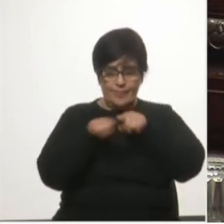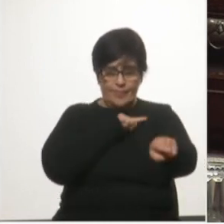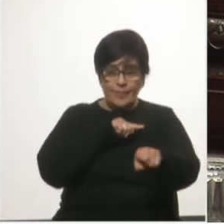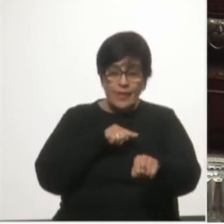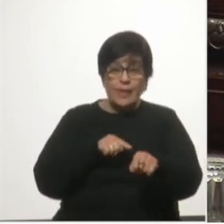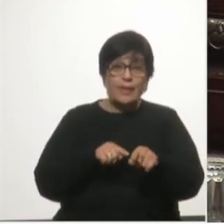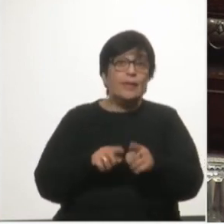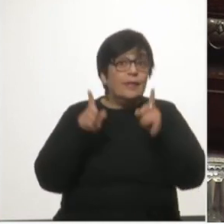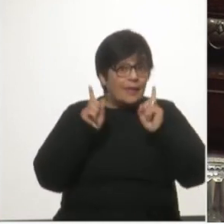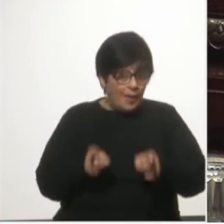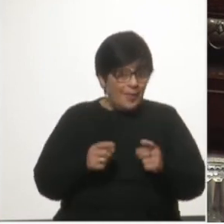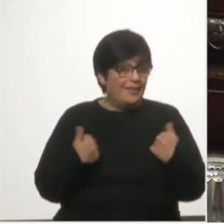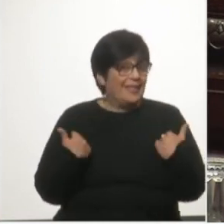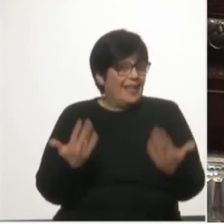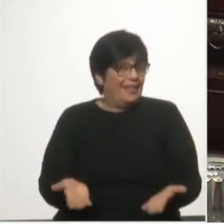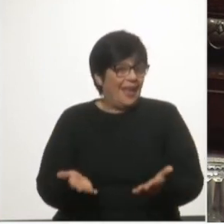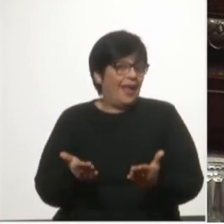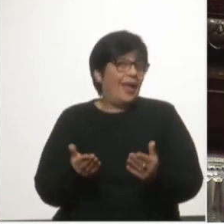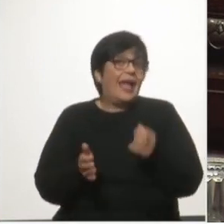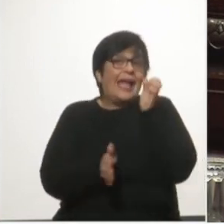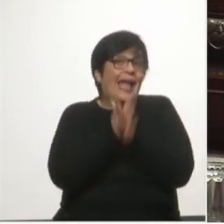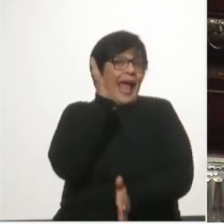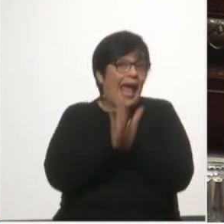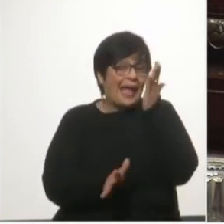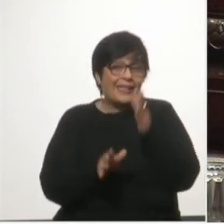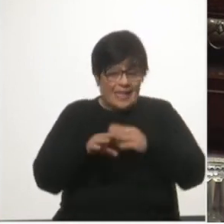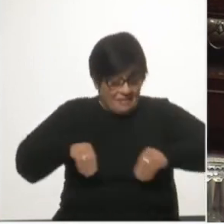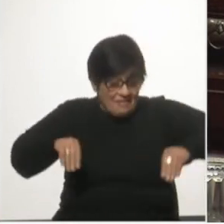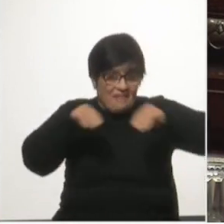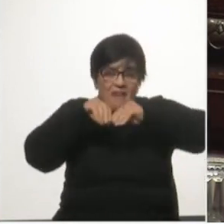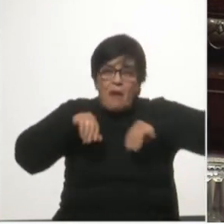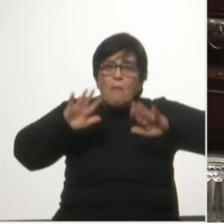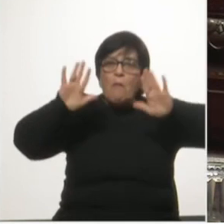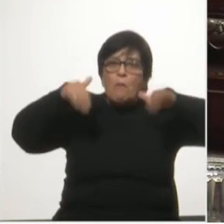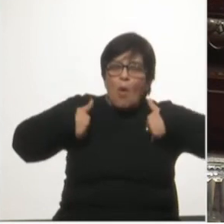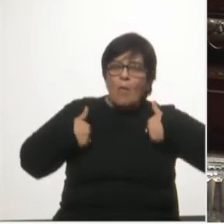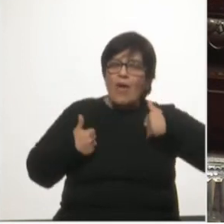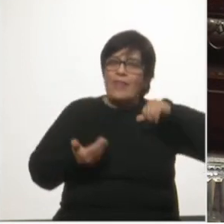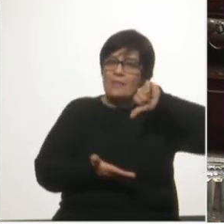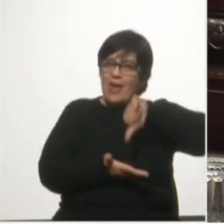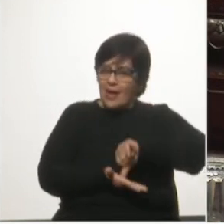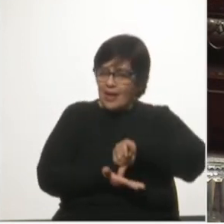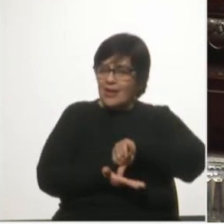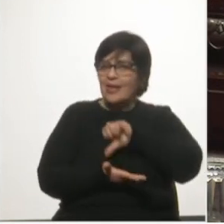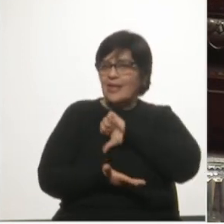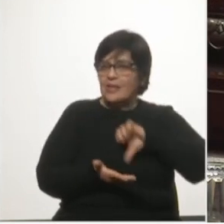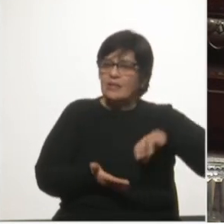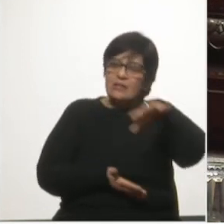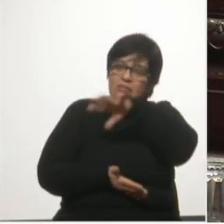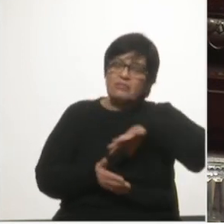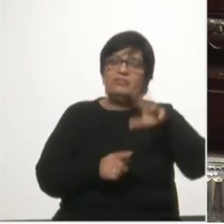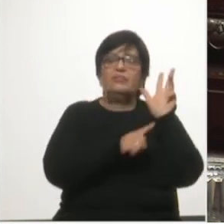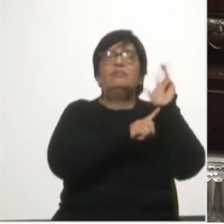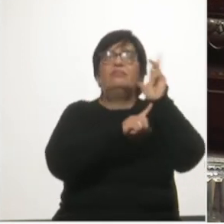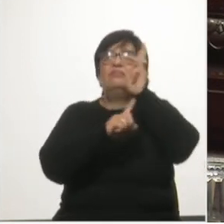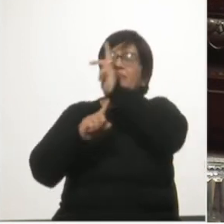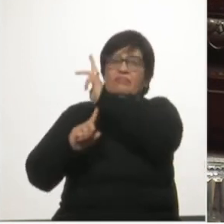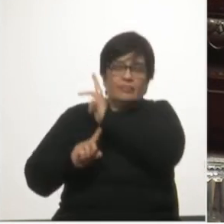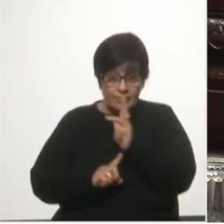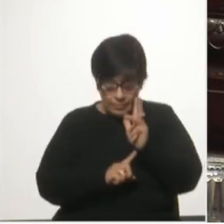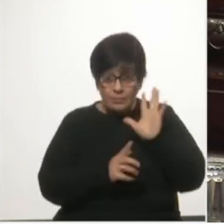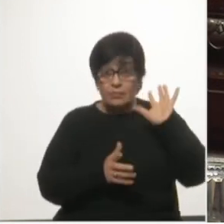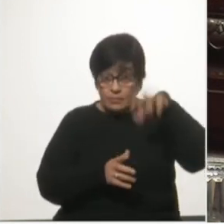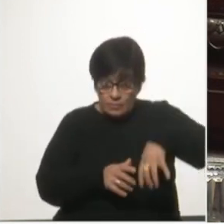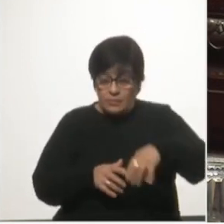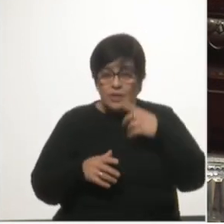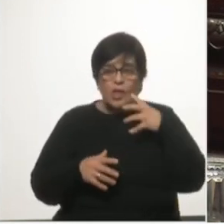Se le otorga a Catón Nací en forma gratuita a terrenos del Estado para instalar un parque eólico e insólitamente